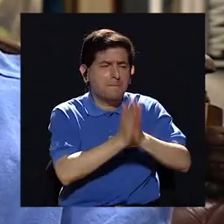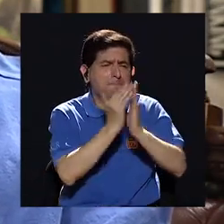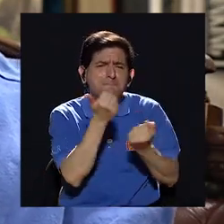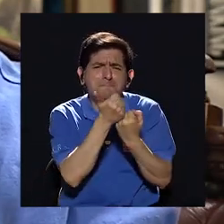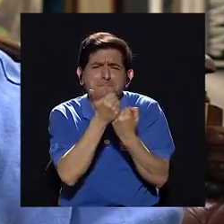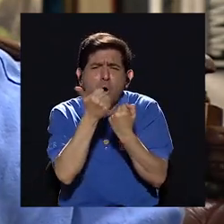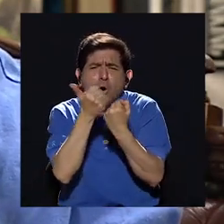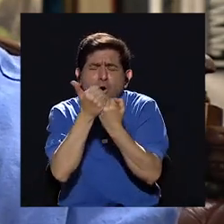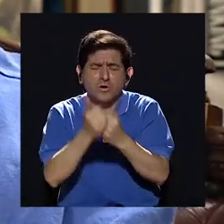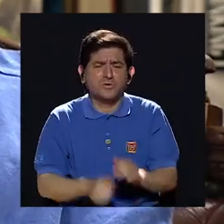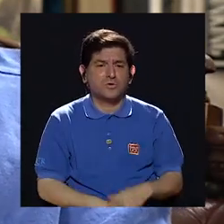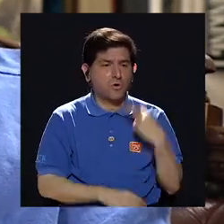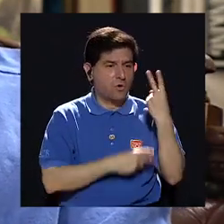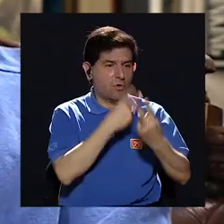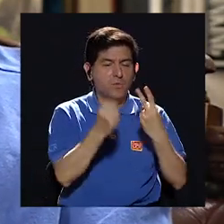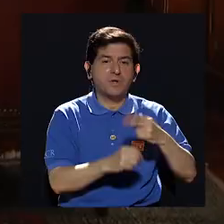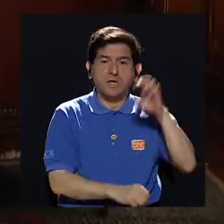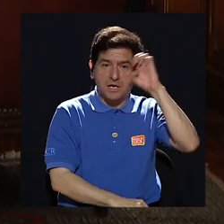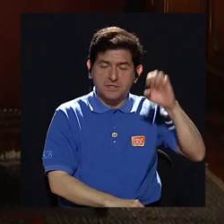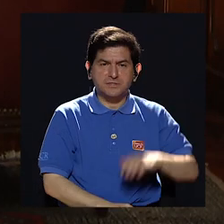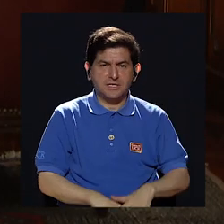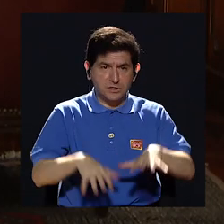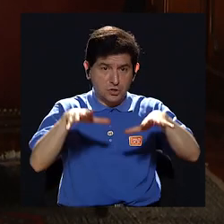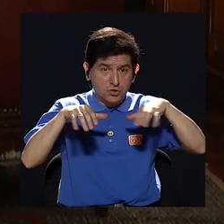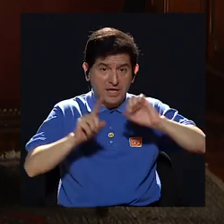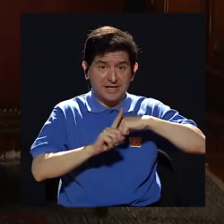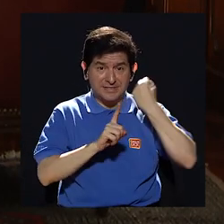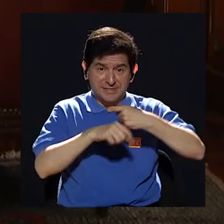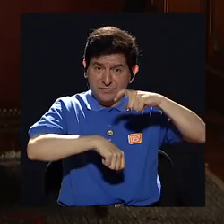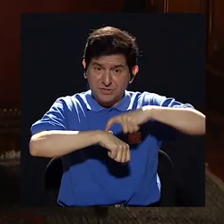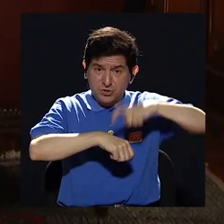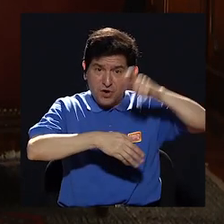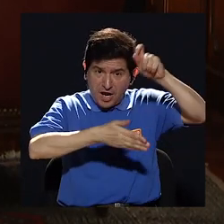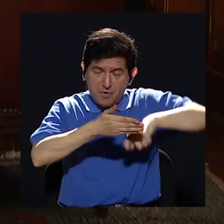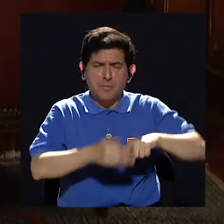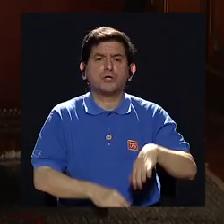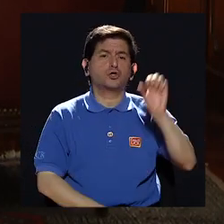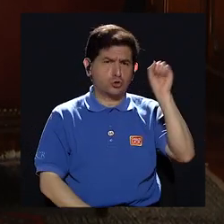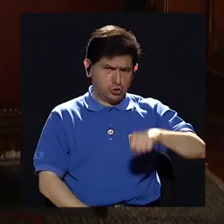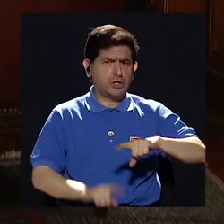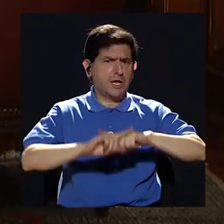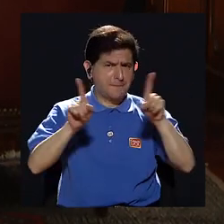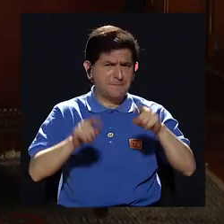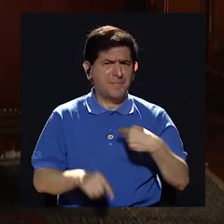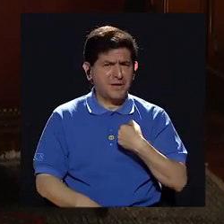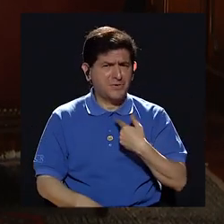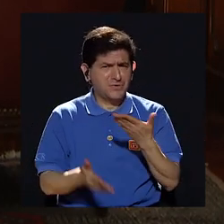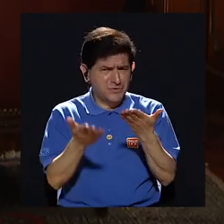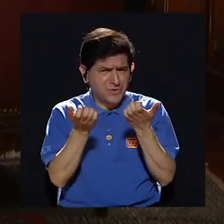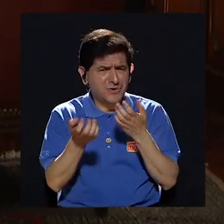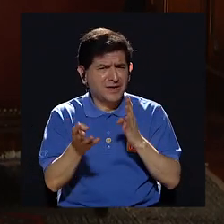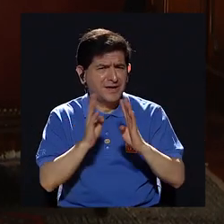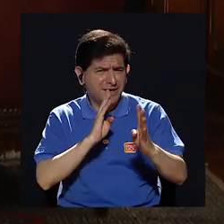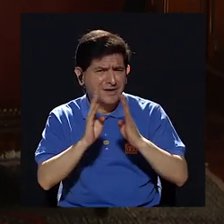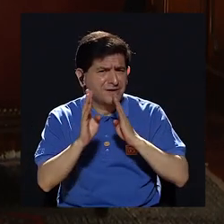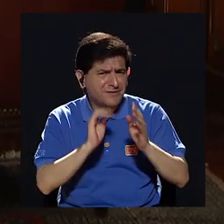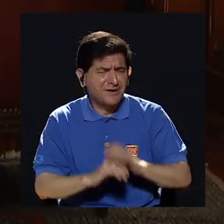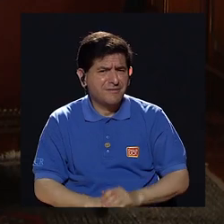pedir apoyo para visitar Europa ¿no hubo tensión entonces el día que se firmó? no, sí hubo pero ¿quieren que le hable del